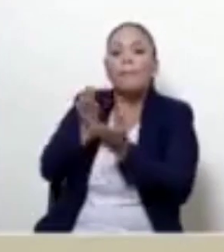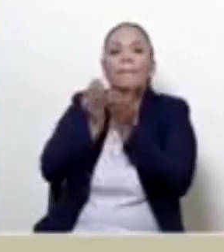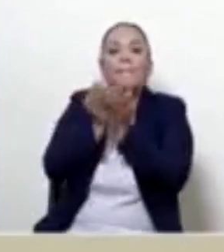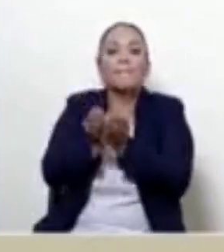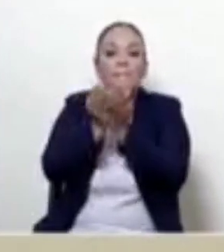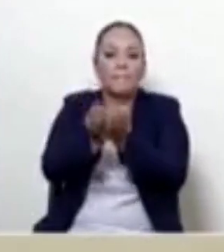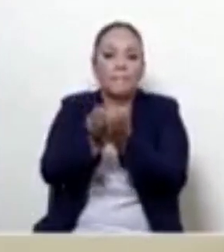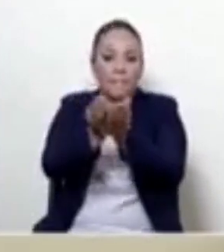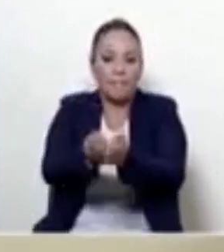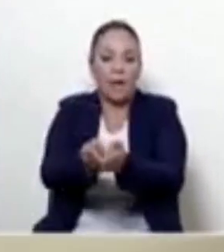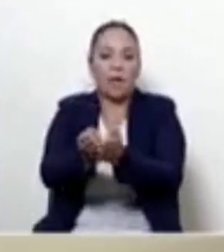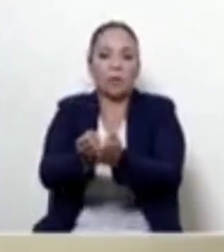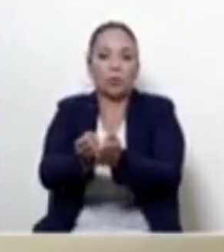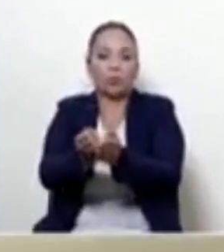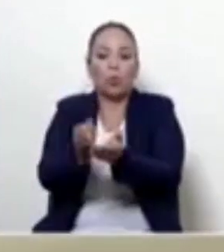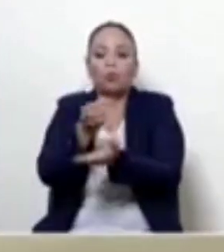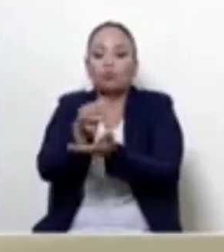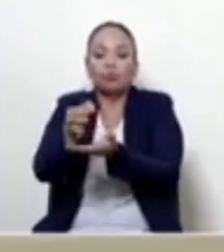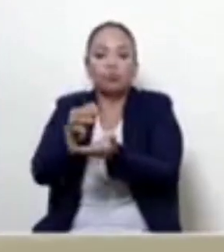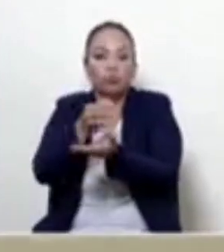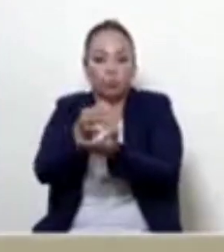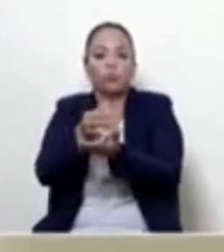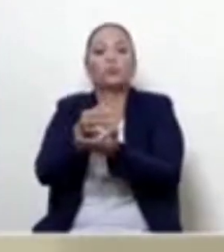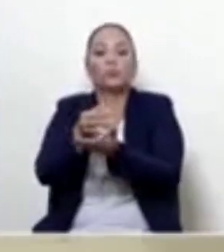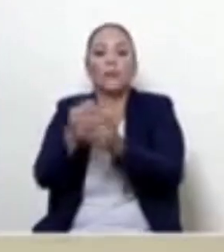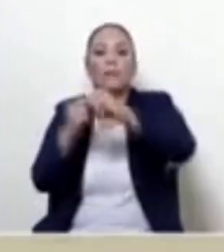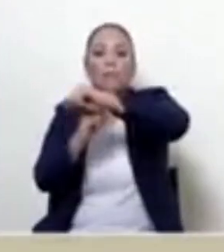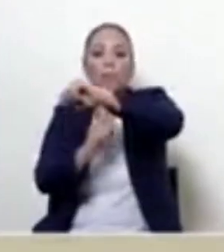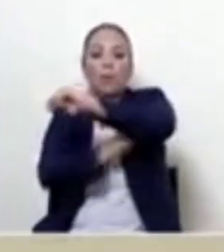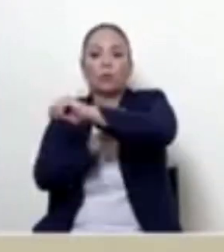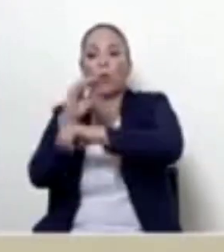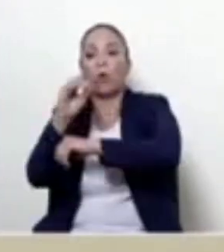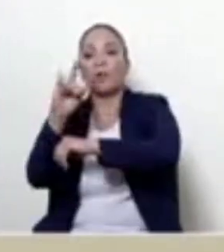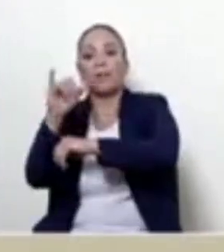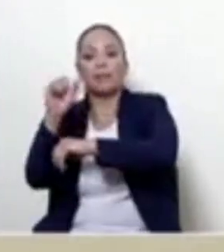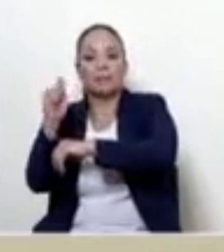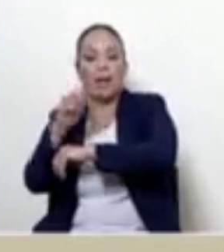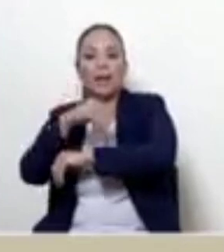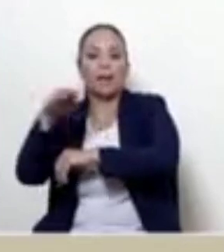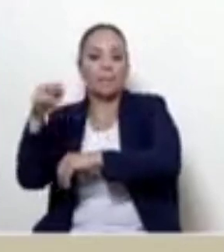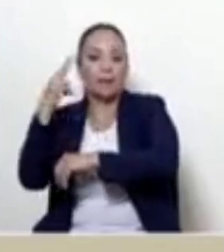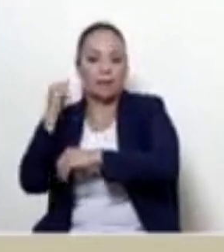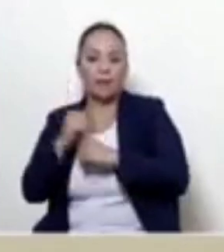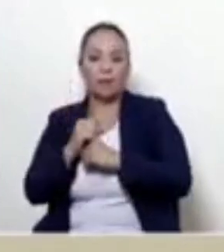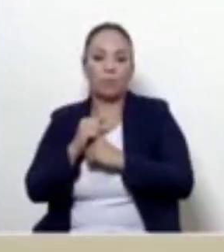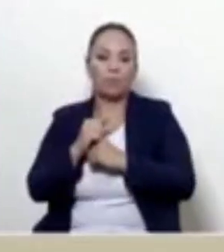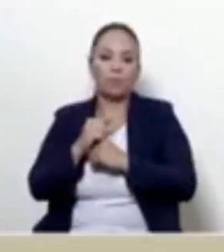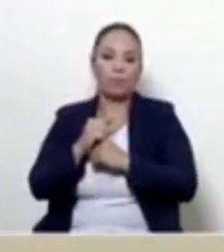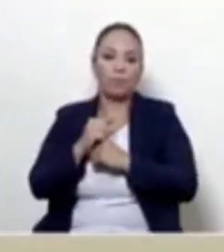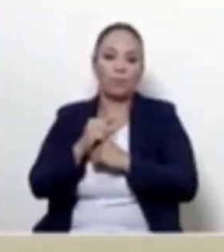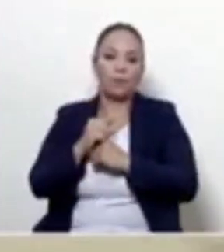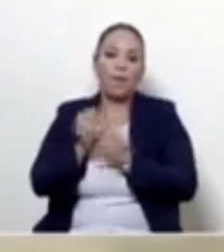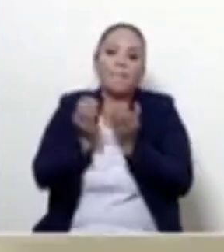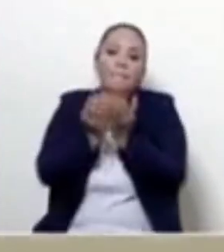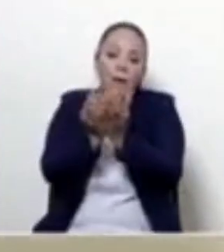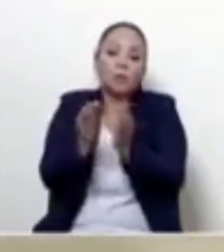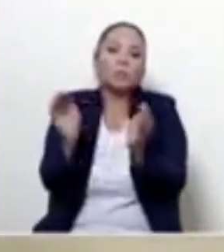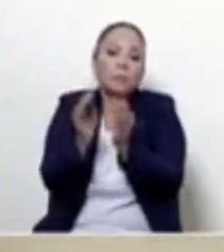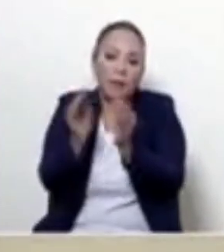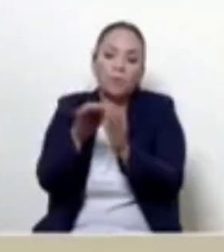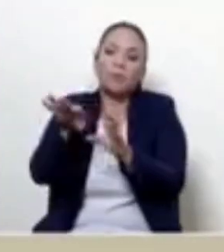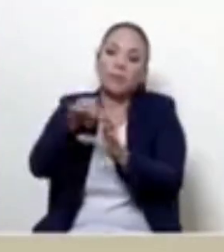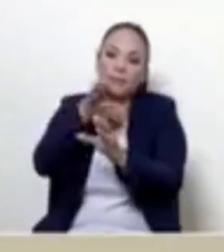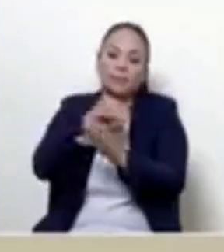del puerto de Odessa en el Mar Negro. Han salido pocos barcos, son barcos pequeños por las